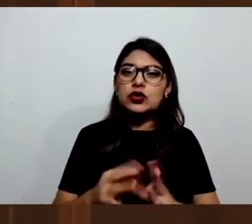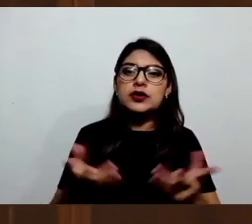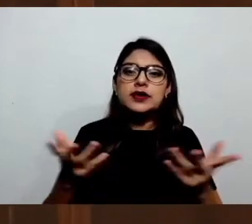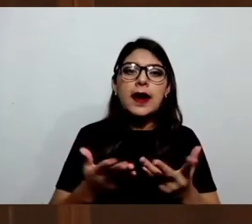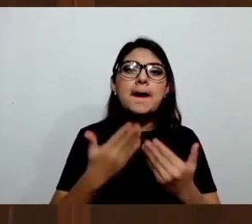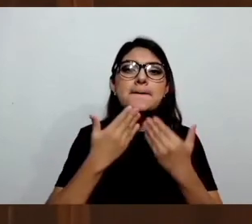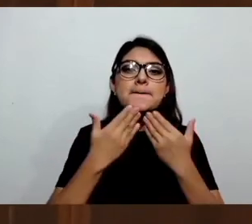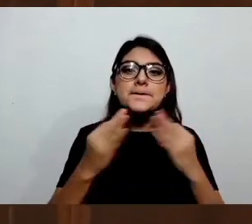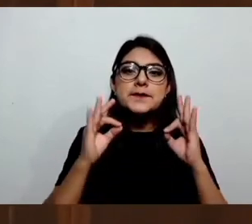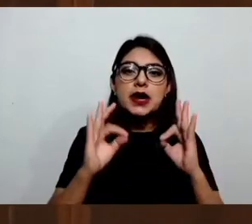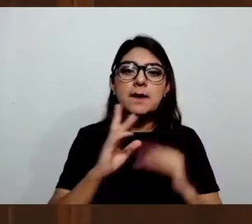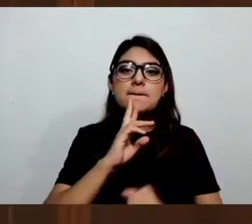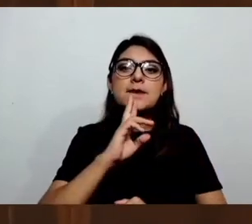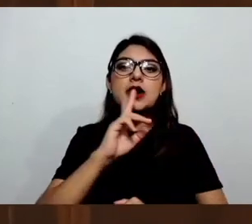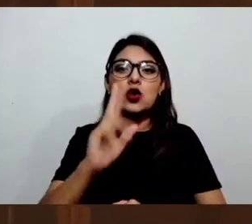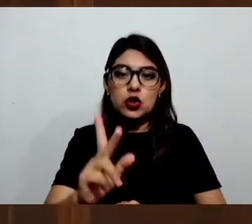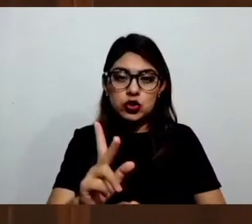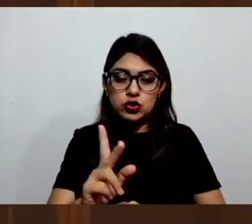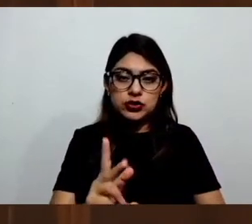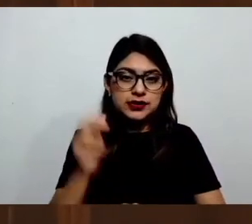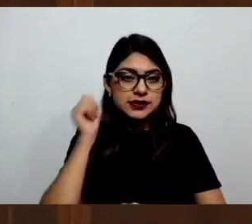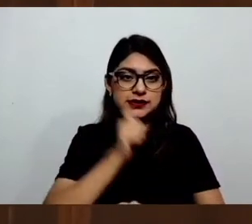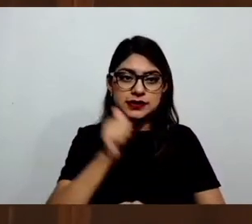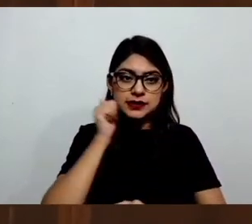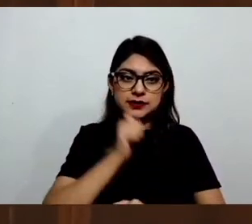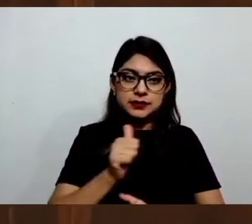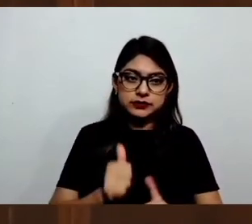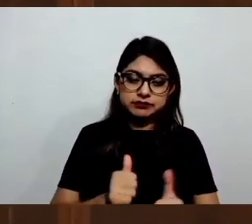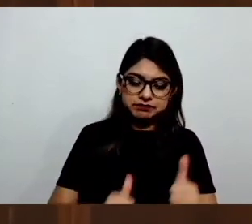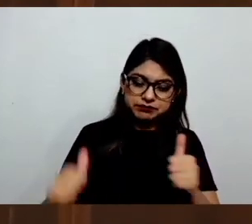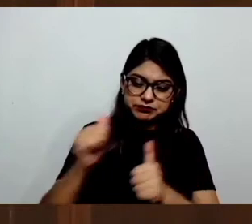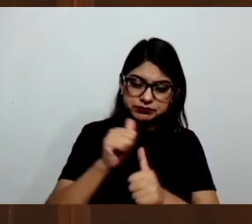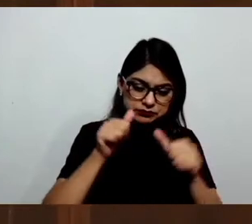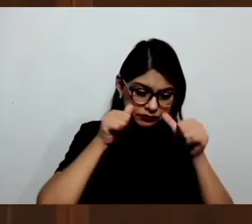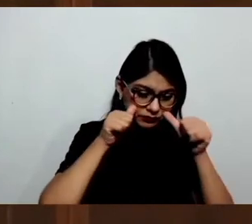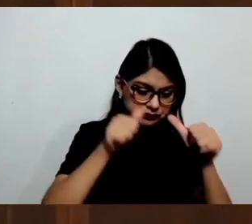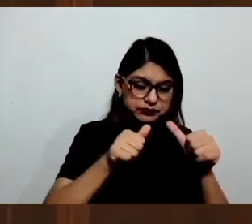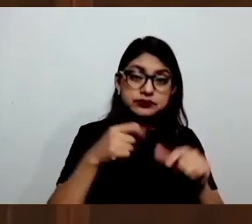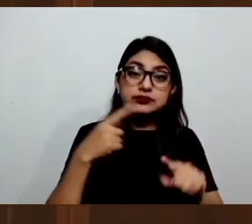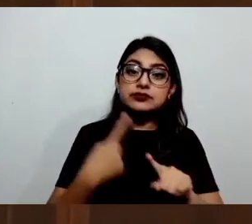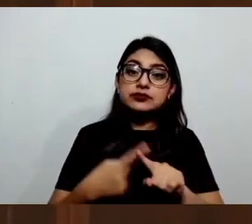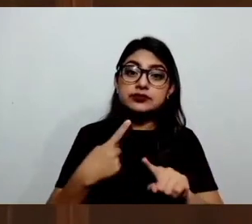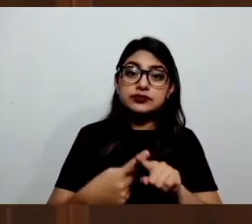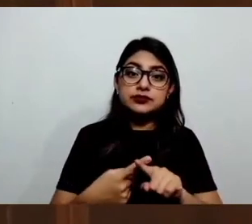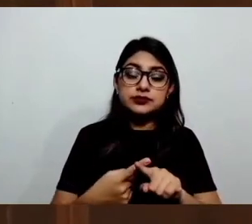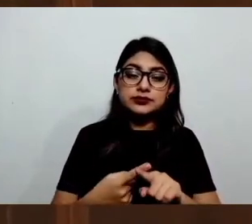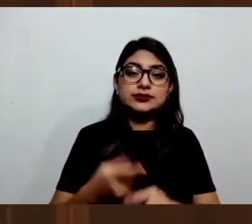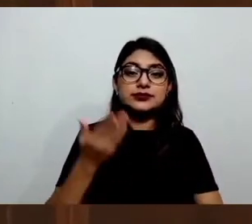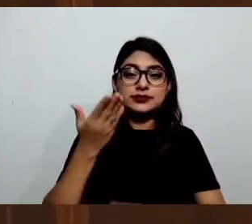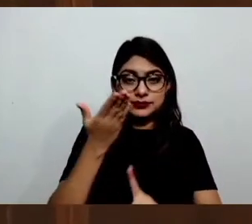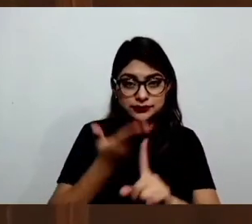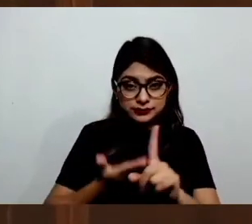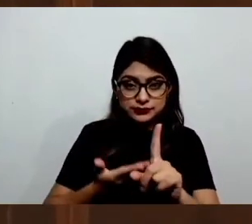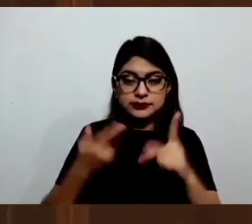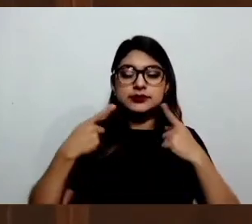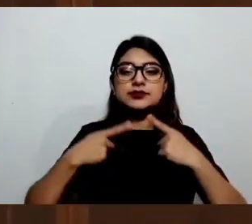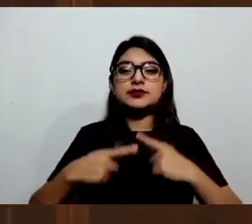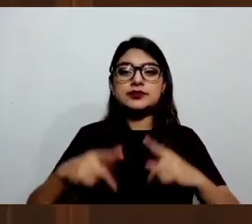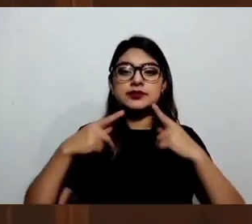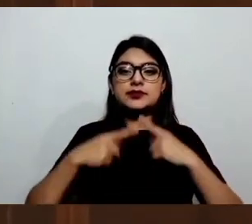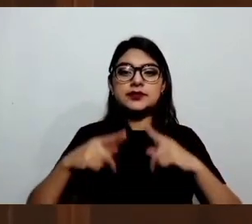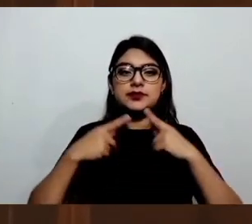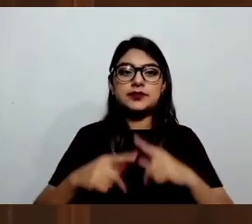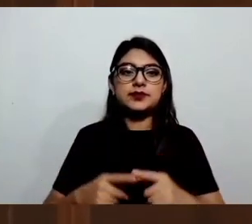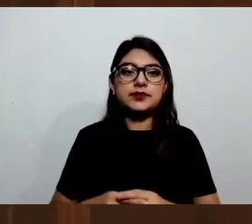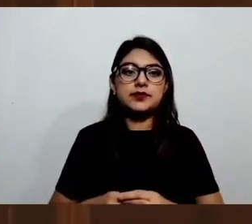poniendo por delante al sujeto fundamental de nuestro trabajo, que es el ciudadano, que es la población